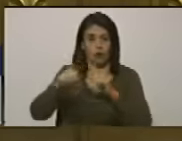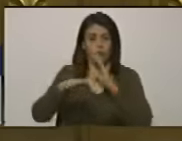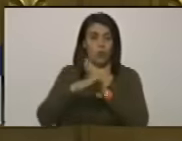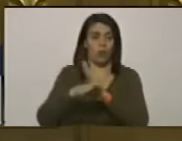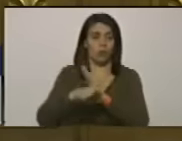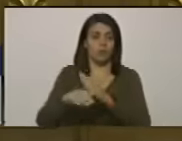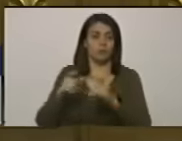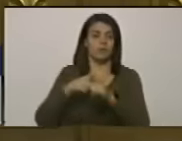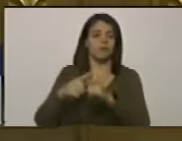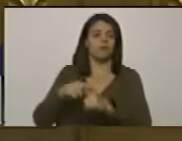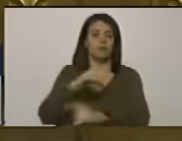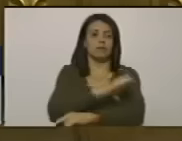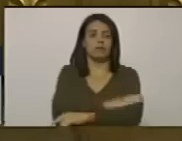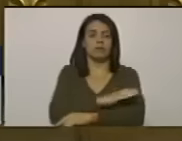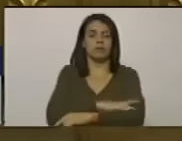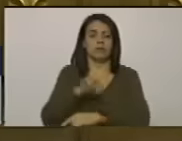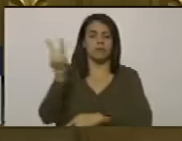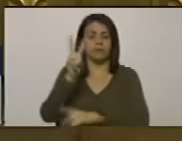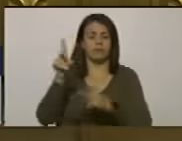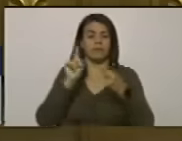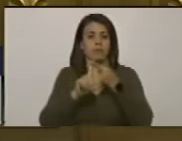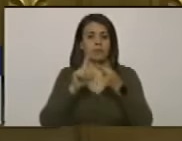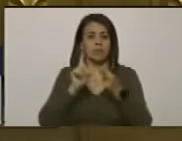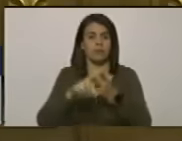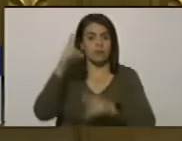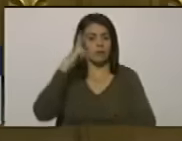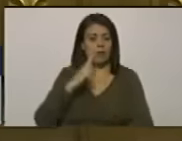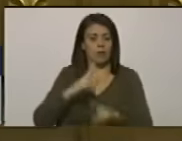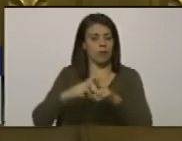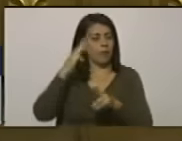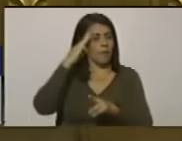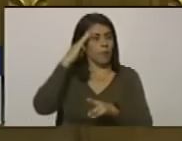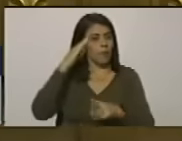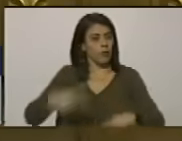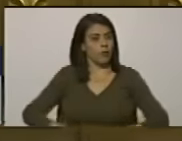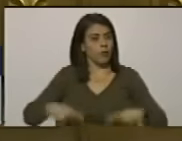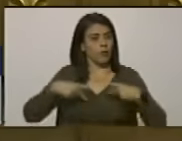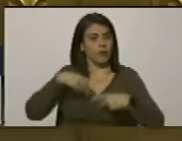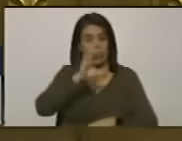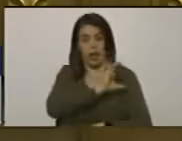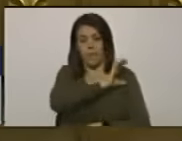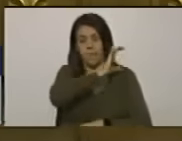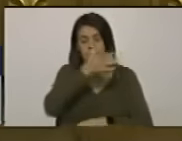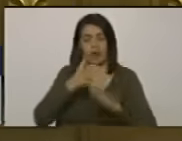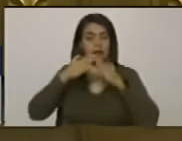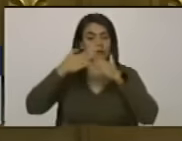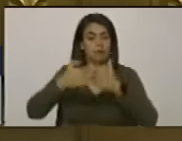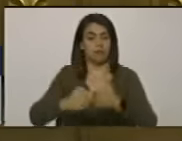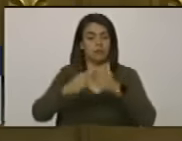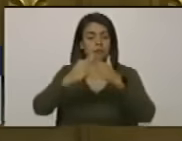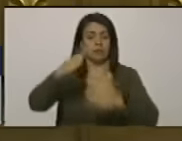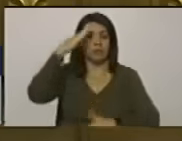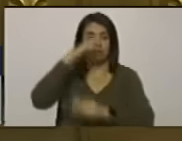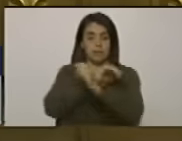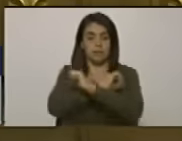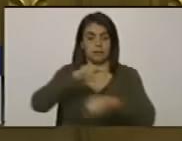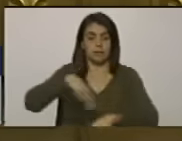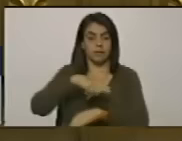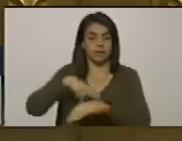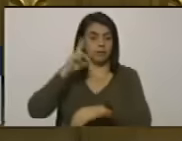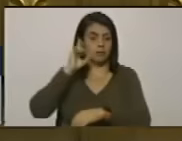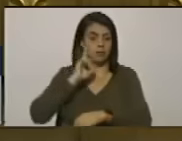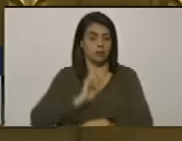oligarquía venezolana segundo honrar la memoria y vida del capitán de fragata de la fuerza armada nacional